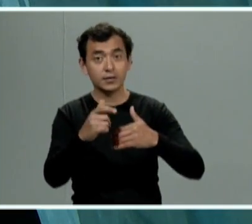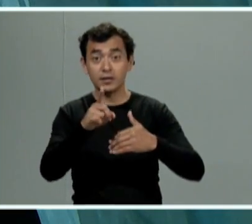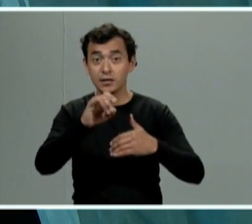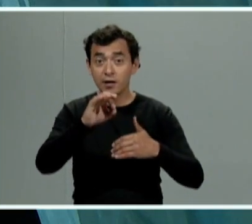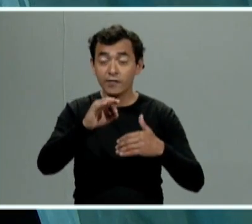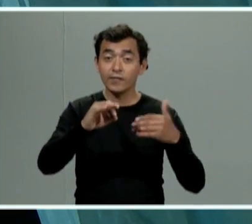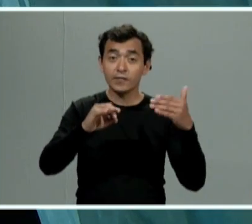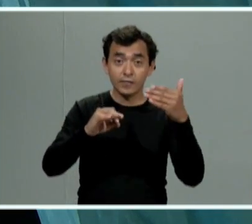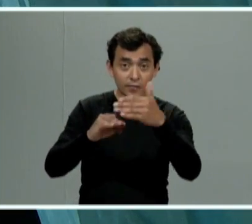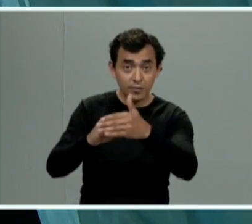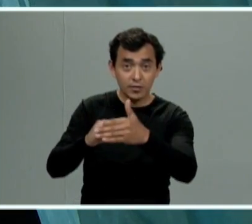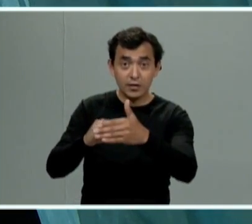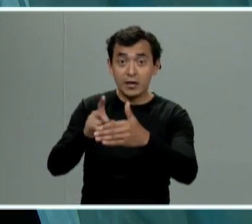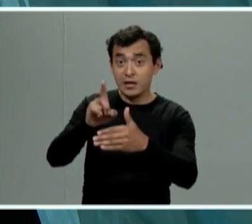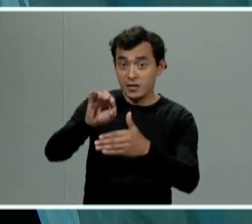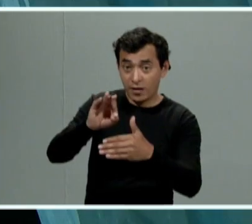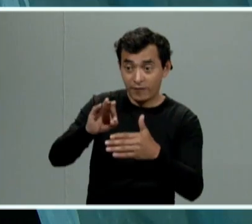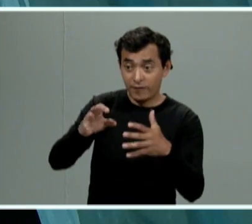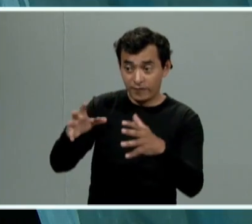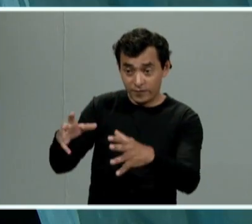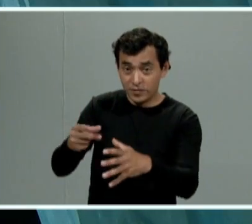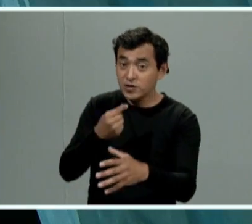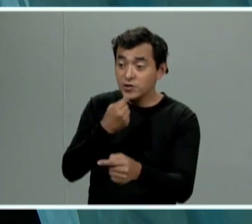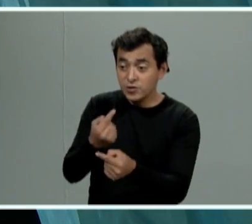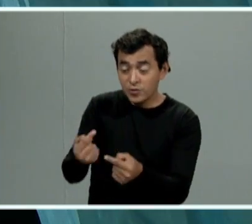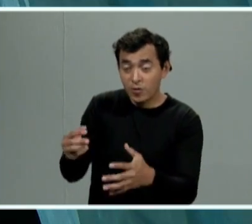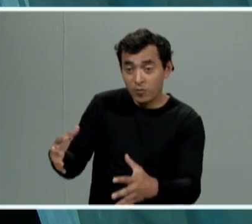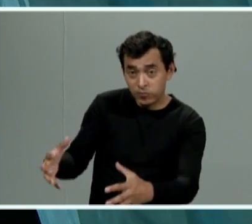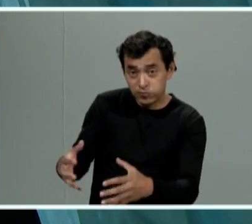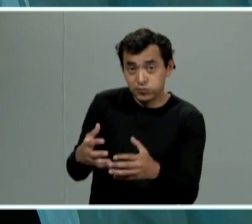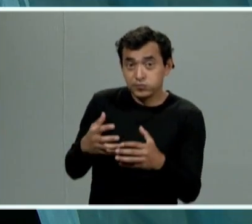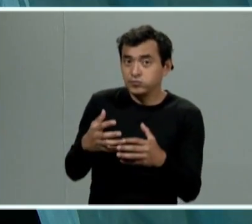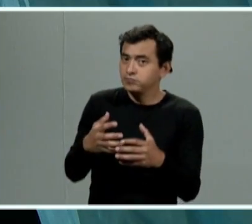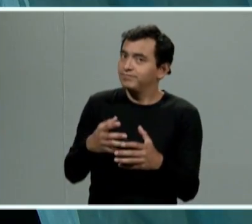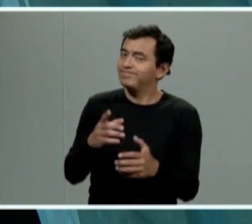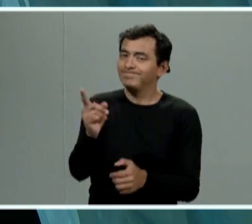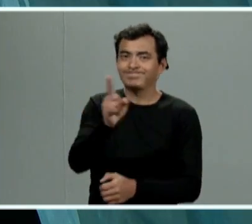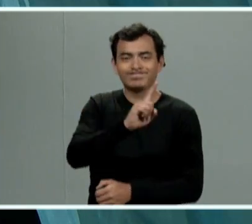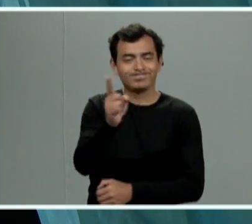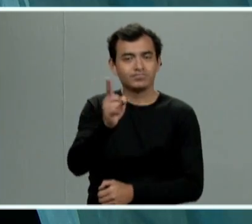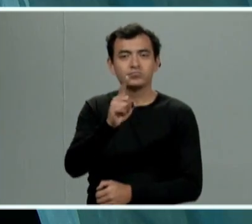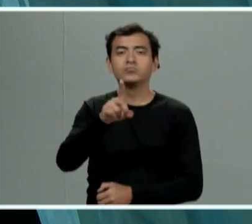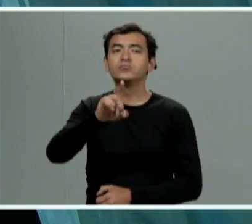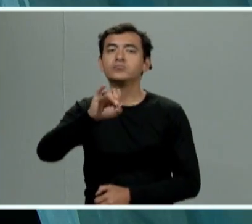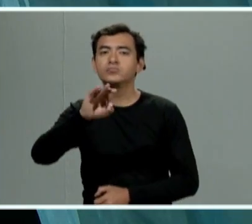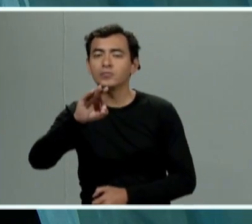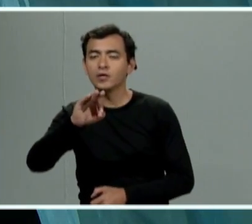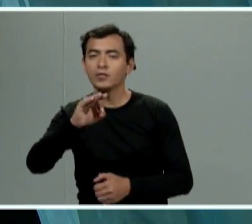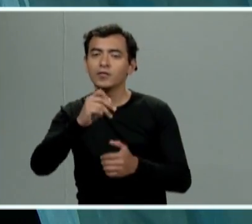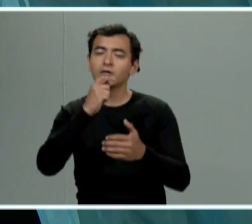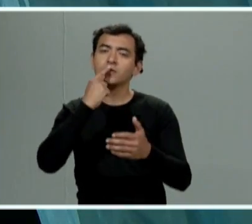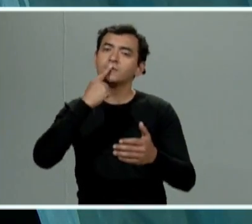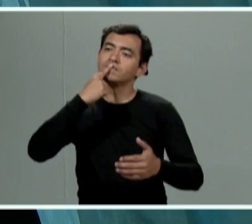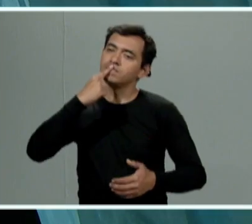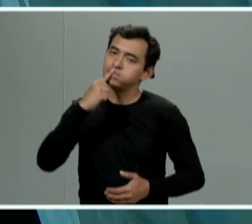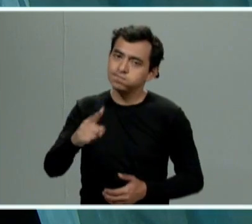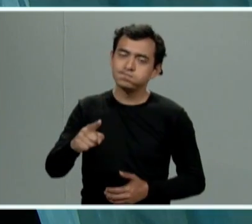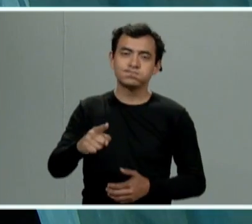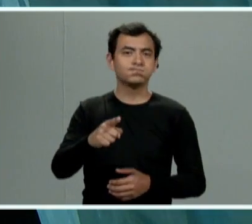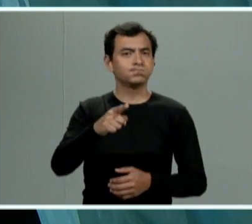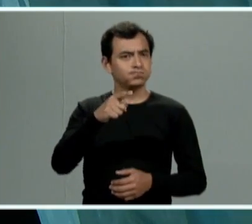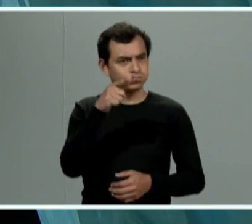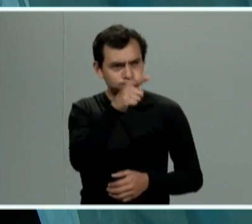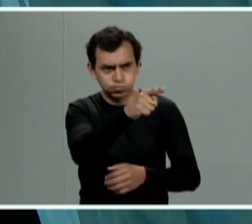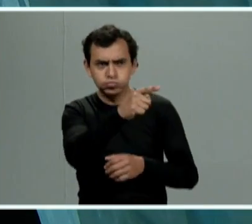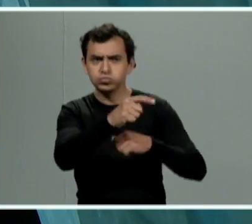ya no se puede llevar a este niño niña o adolescente y en ese momento DIF manifiesta que presenta la denuncia que se realice la investigación